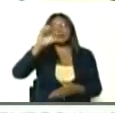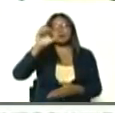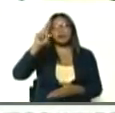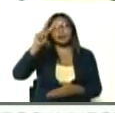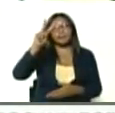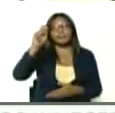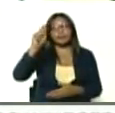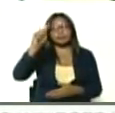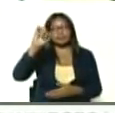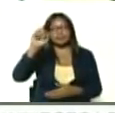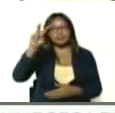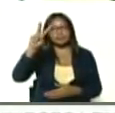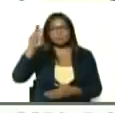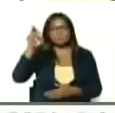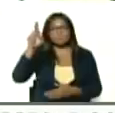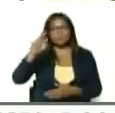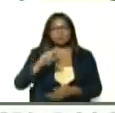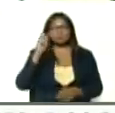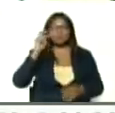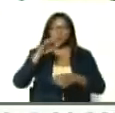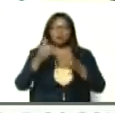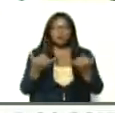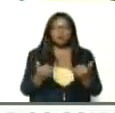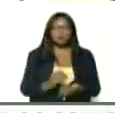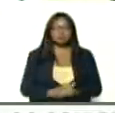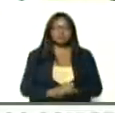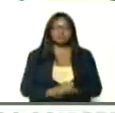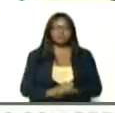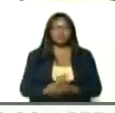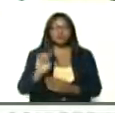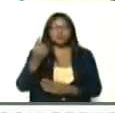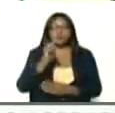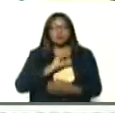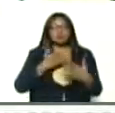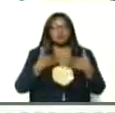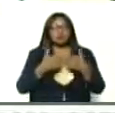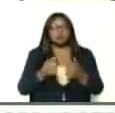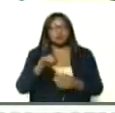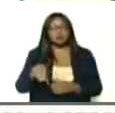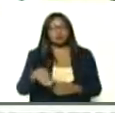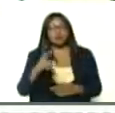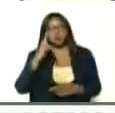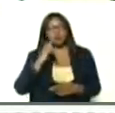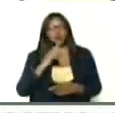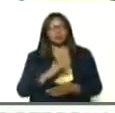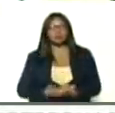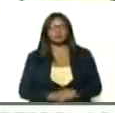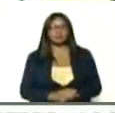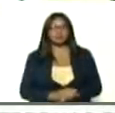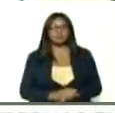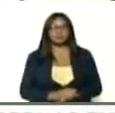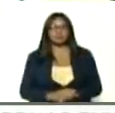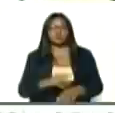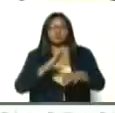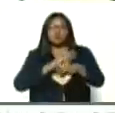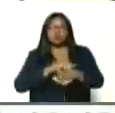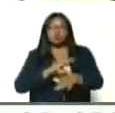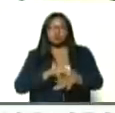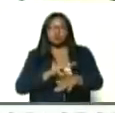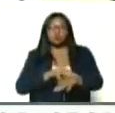señor general, ahí se encuentra, con la autoridad única, de salud, del estado Bolívar, el doctor Franklin,